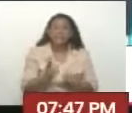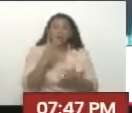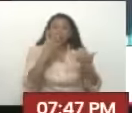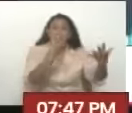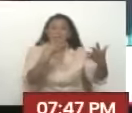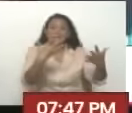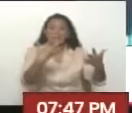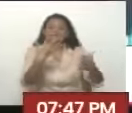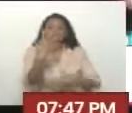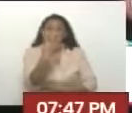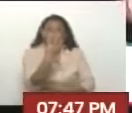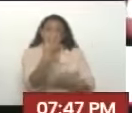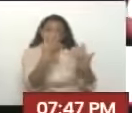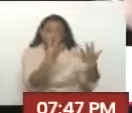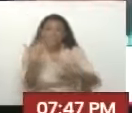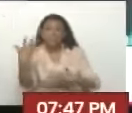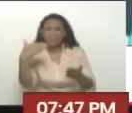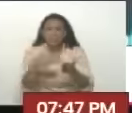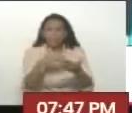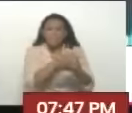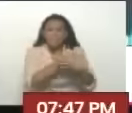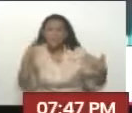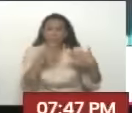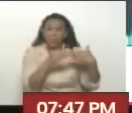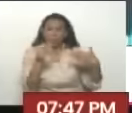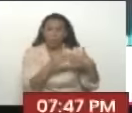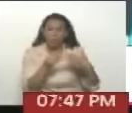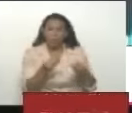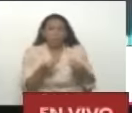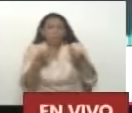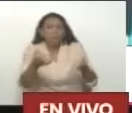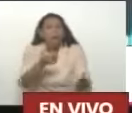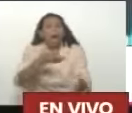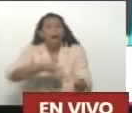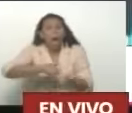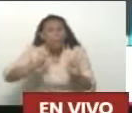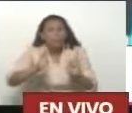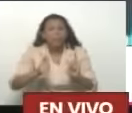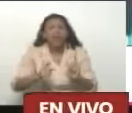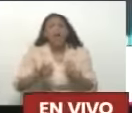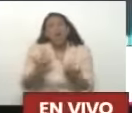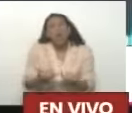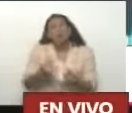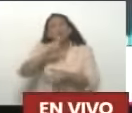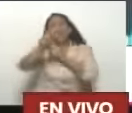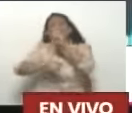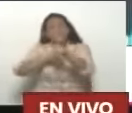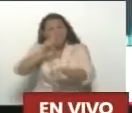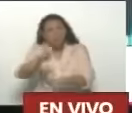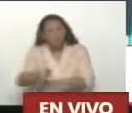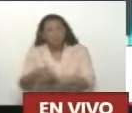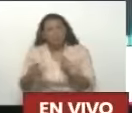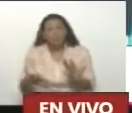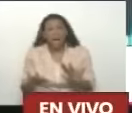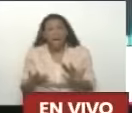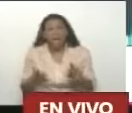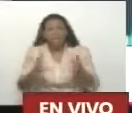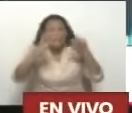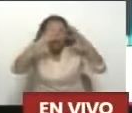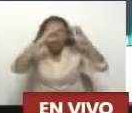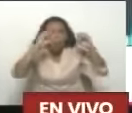de representantes Y probablemente Lo hará mañana Mañana martes Yo quería preguntarle Presidente En un contexto